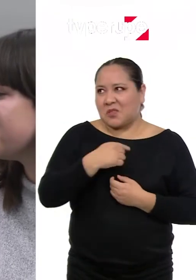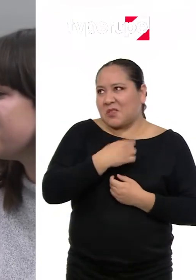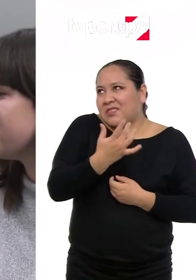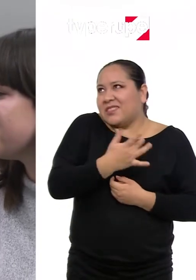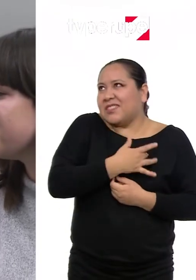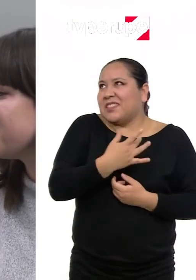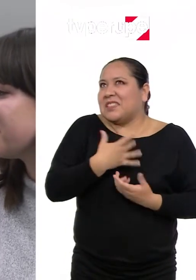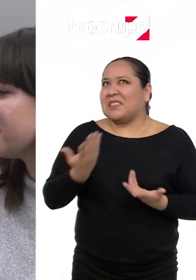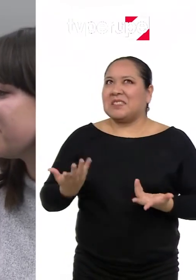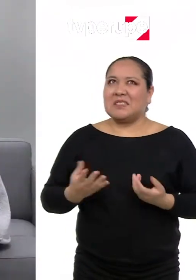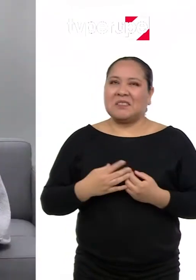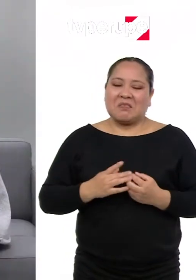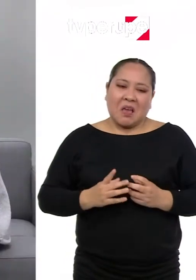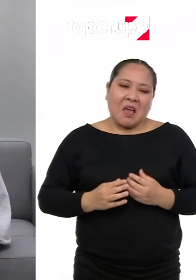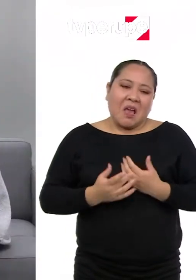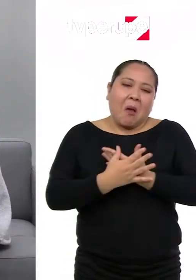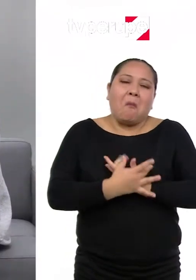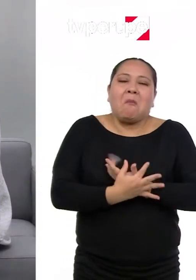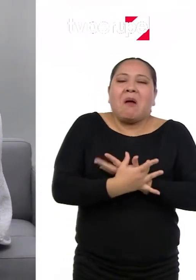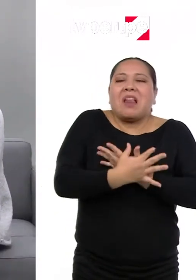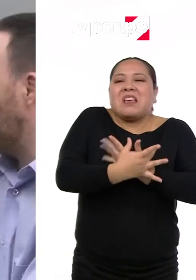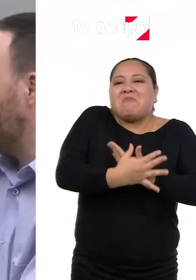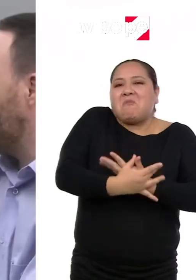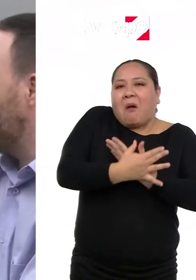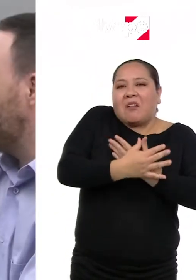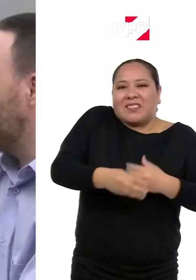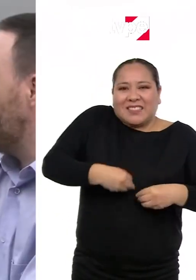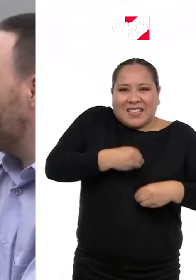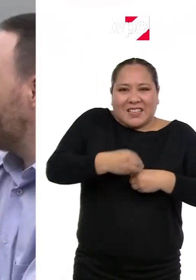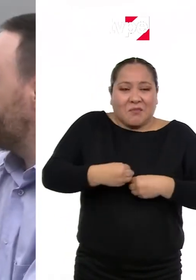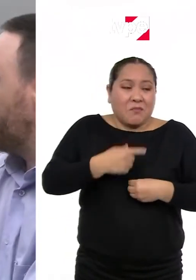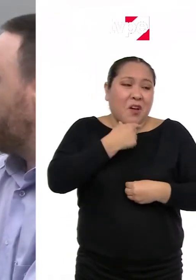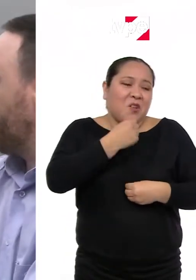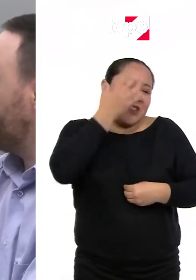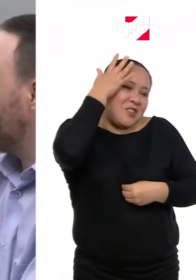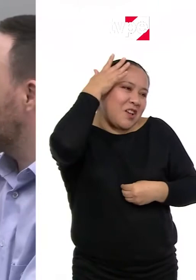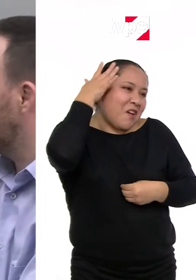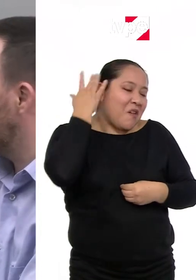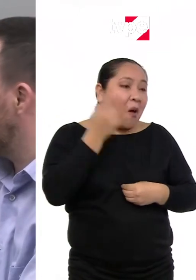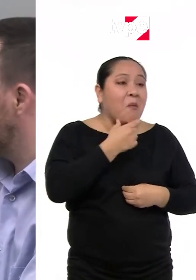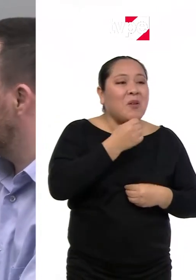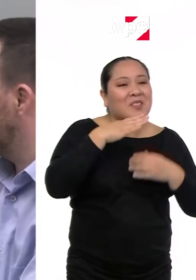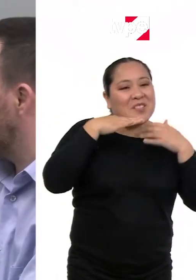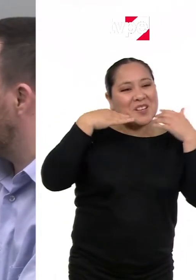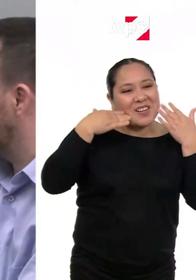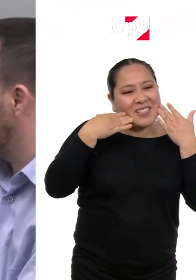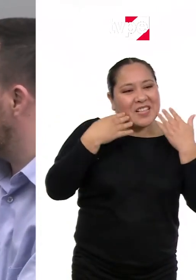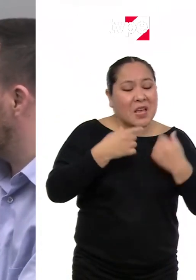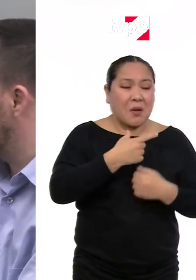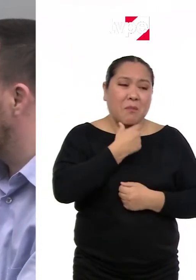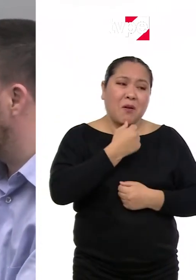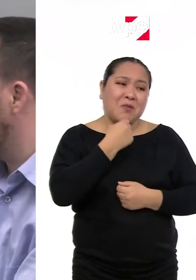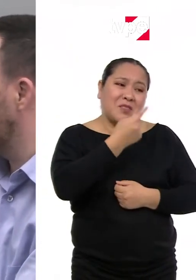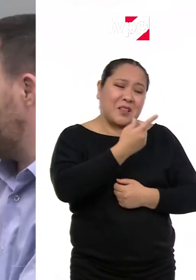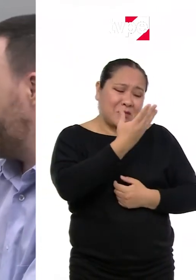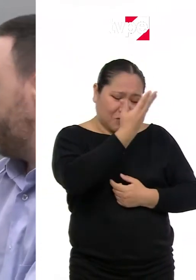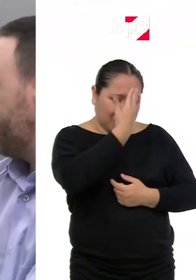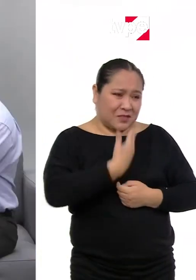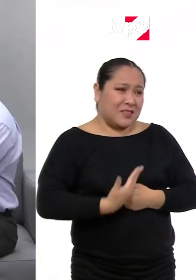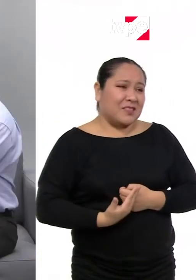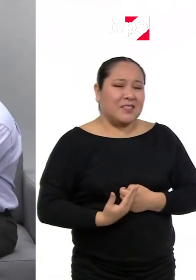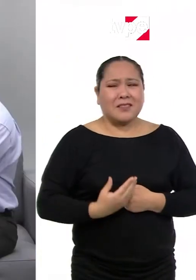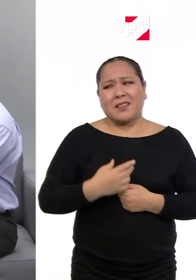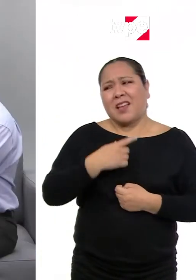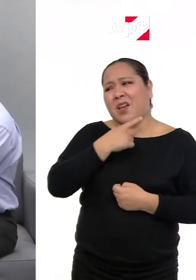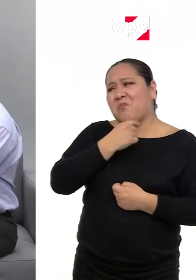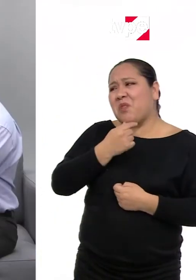Lo que siento, pues, son, bueno, pues, a la panza. Me encanta tu pelo. Me encanta tu sonrisa. Y me encanta tu forma de ser.